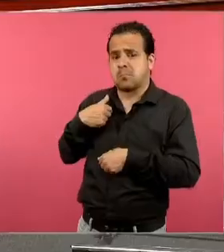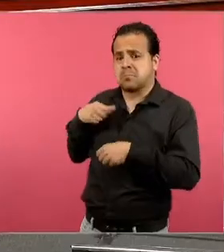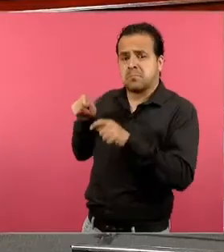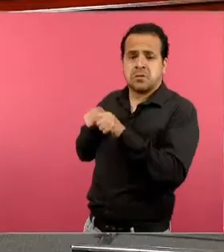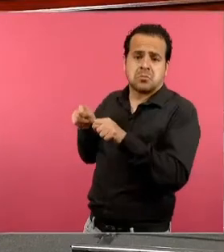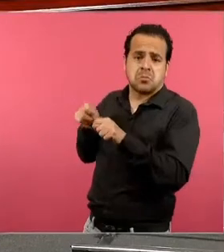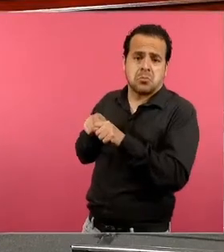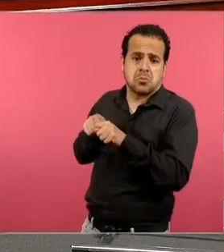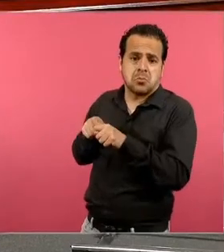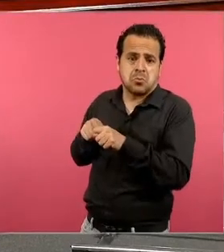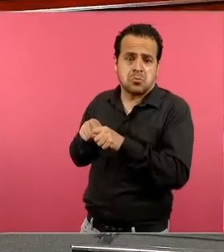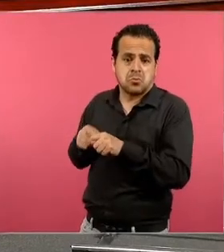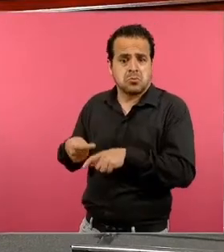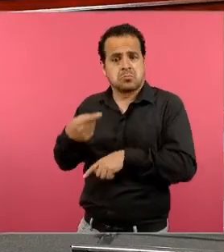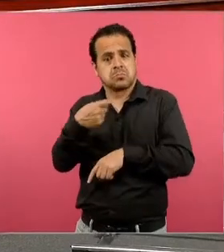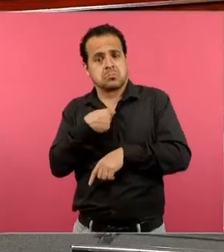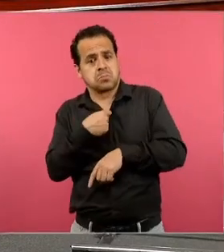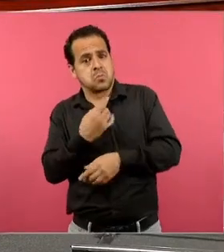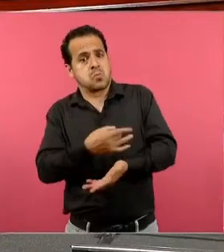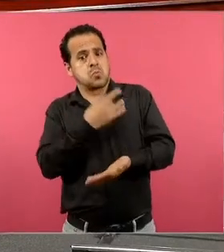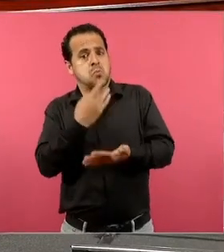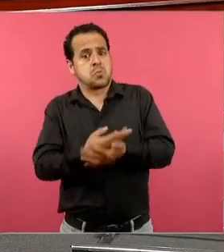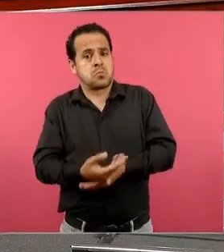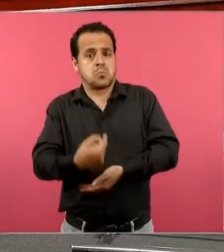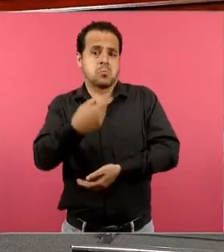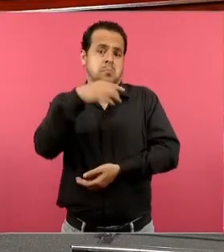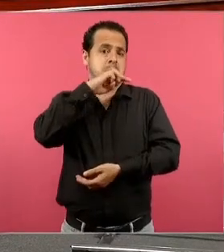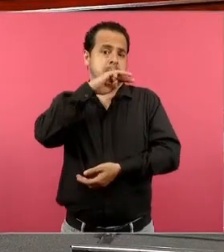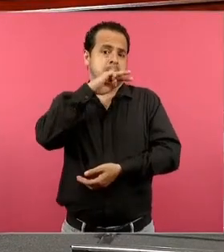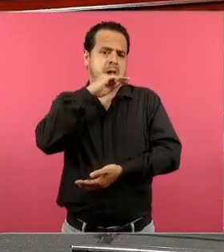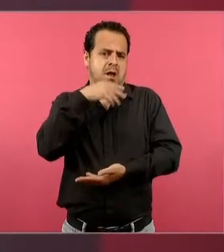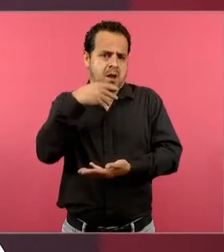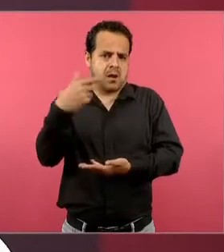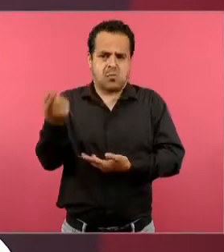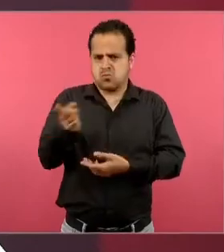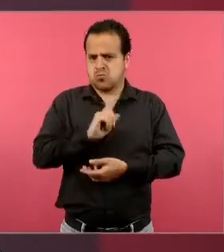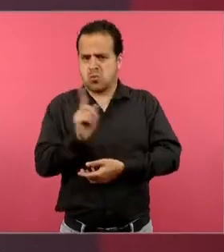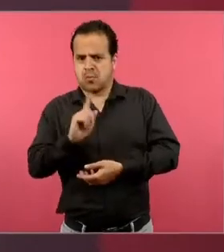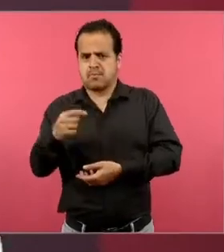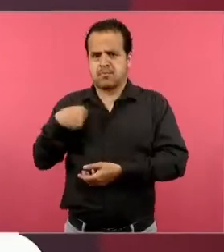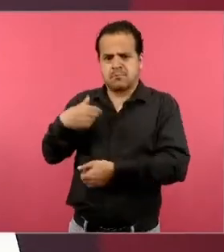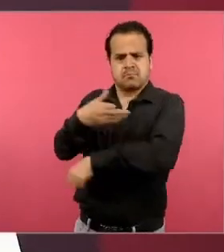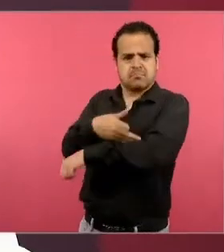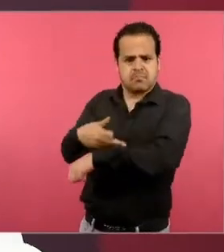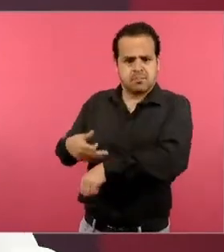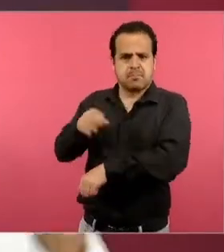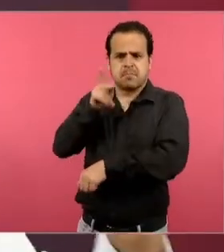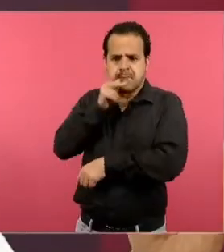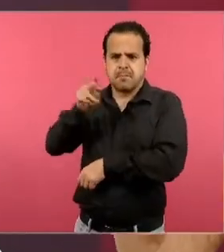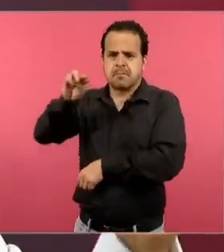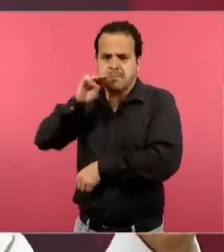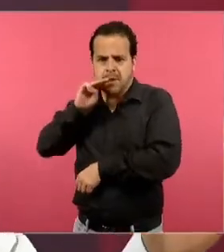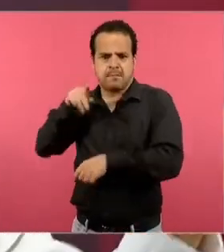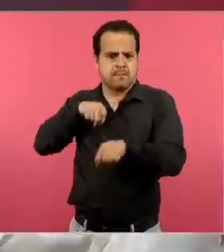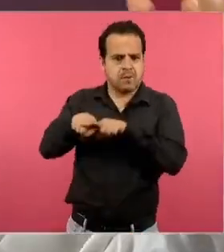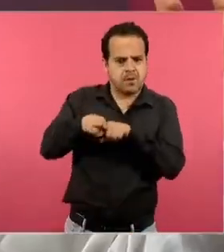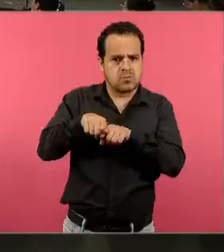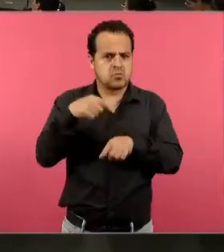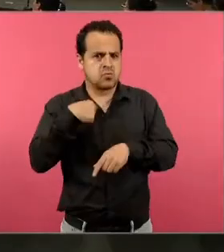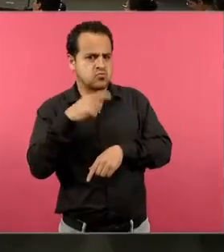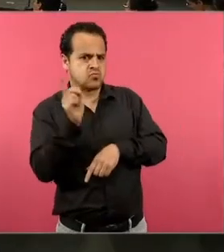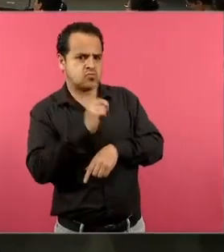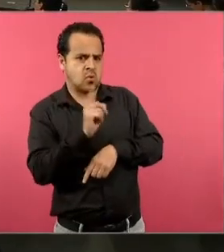vivo con mi mamá. Ah, pero allá nosotros en nuestra familia vive mi mamá, mi papá y dos hermanos y aquí vive